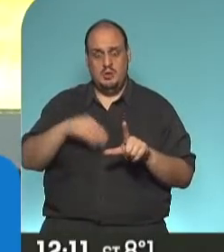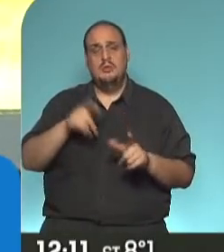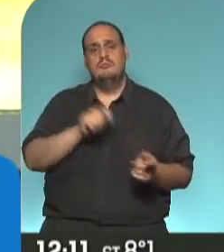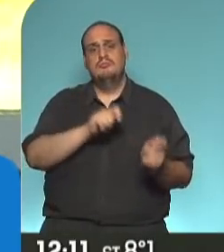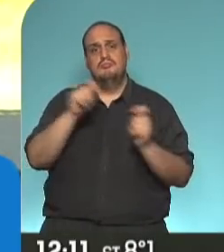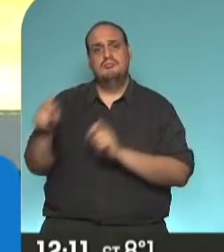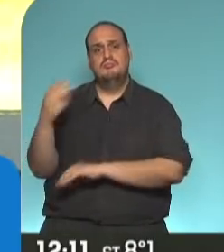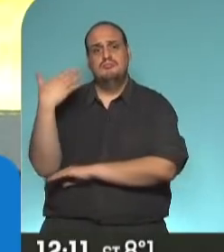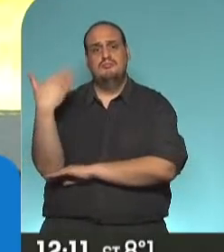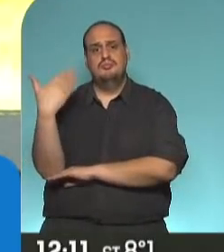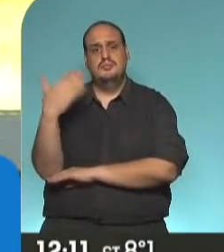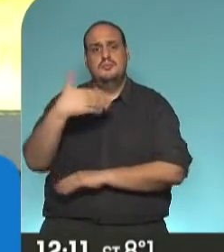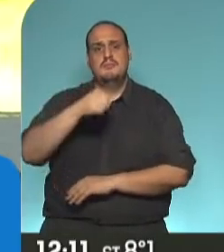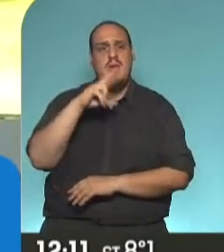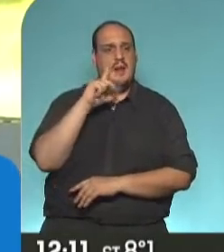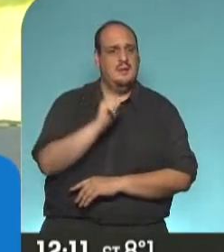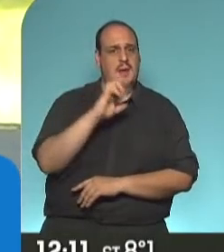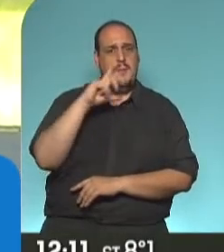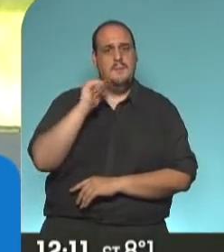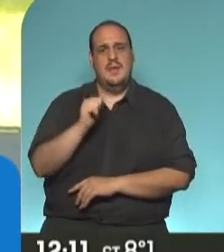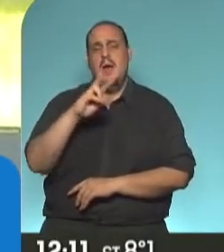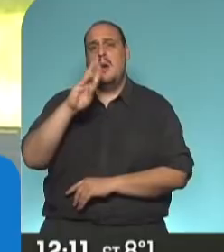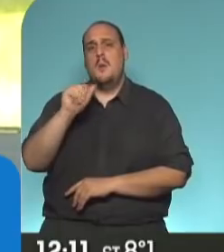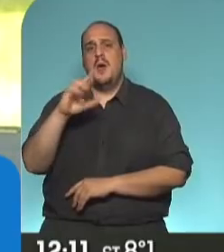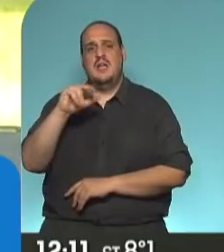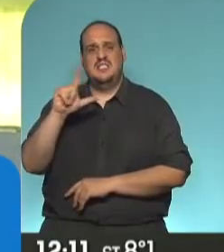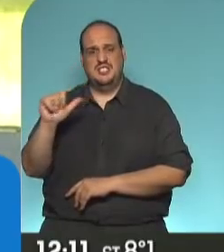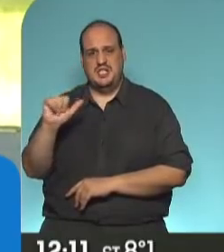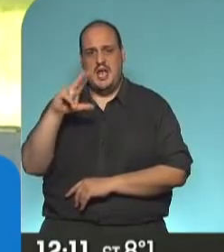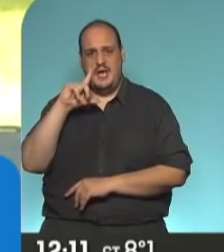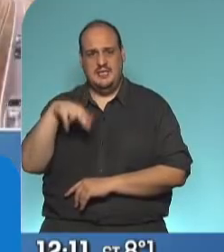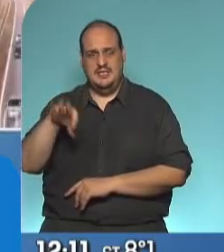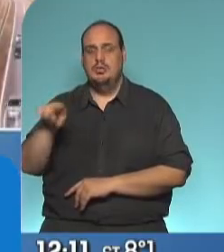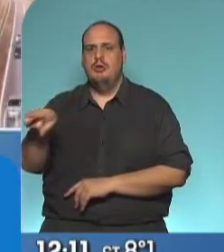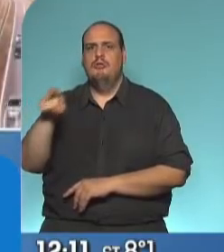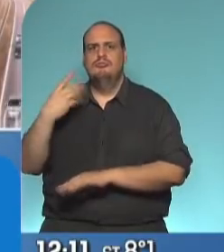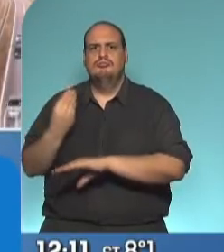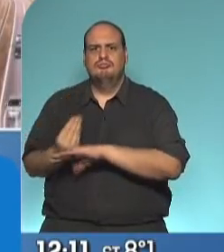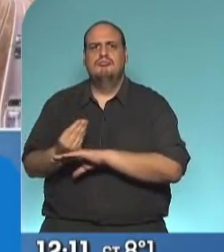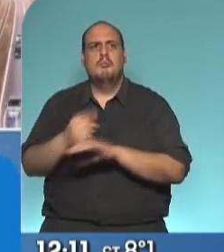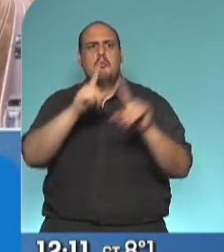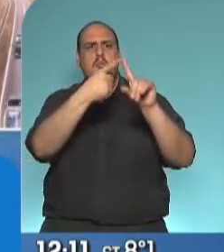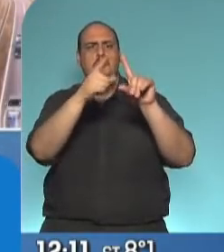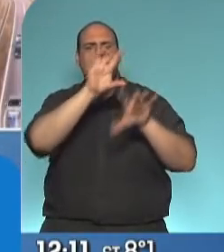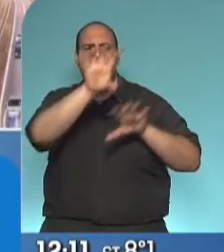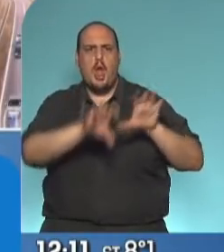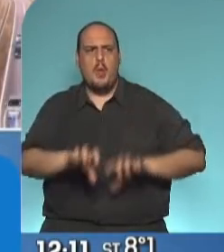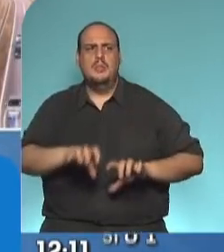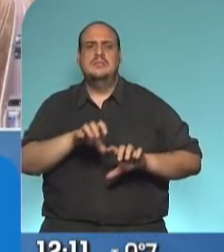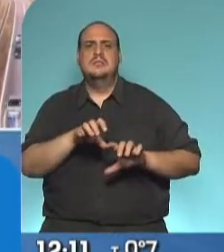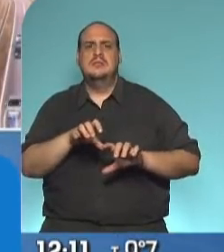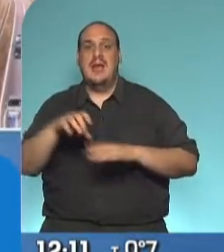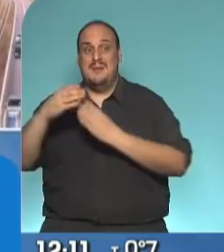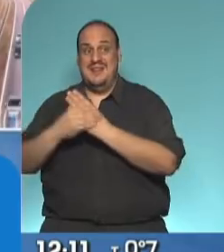palabra a María Pía Ballarino, quien está a cargo de la coordinación y la relación con las provincias en el Ministerio de Obras